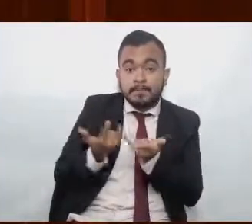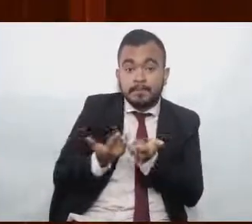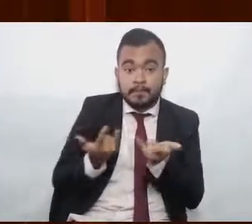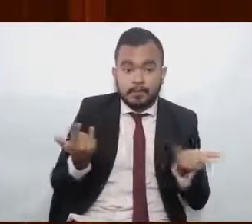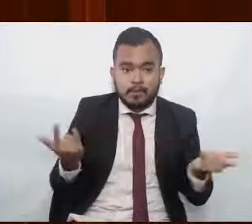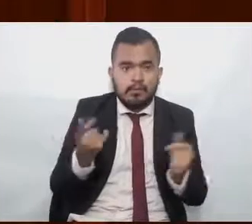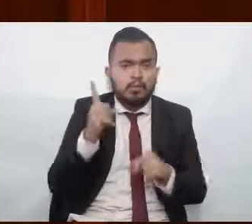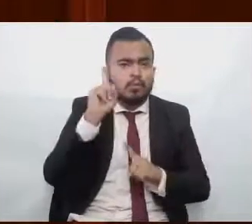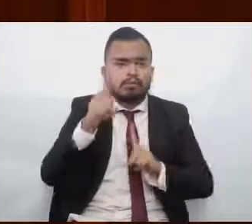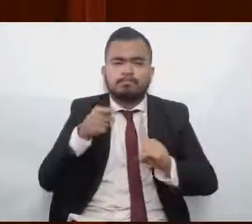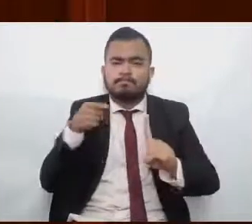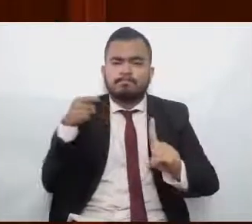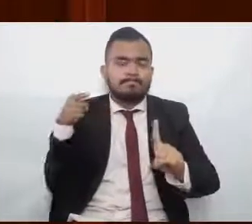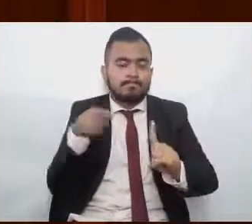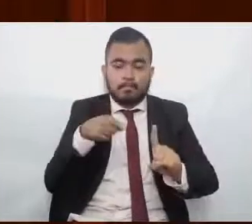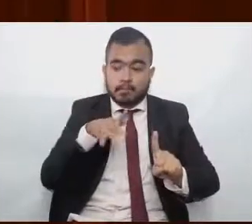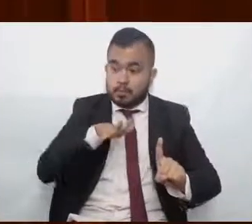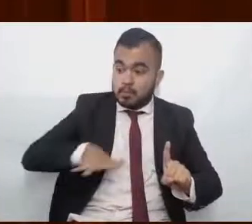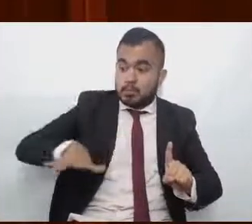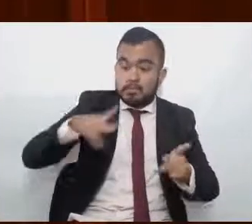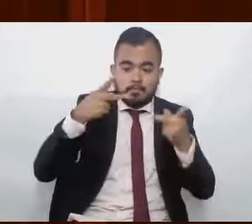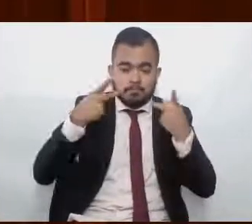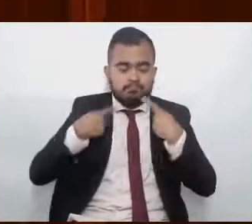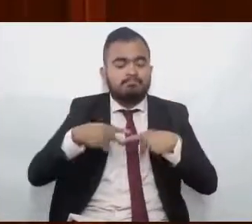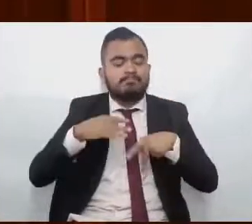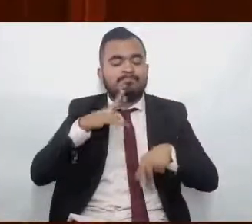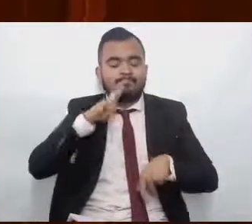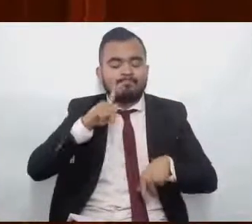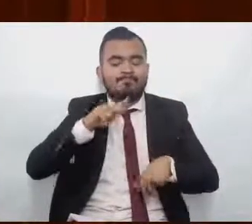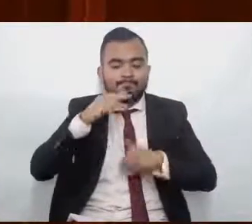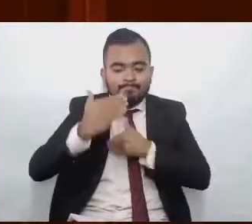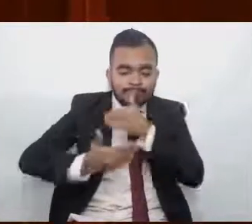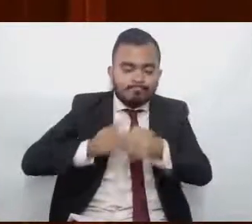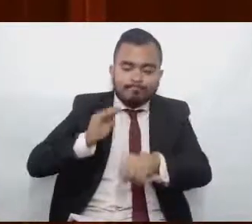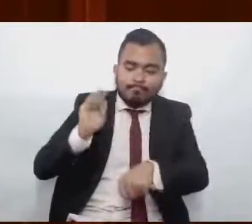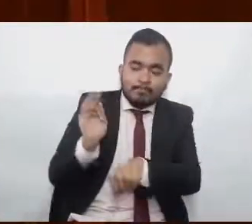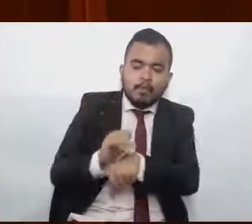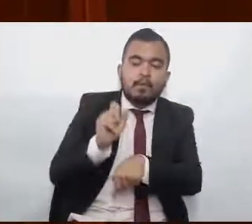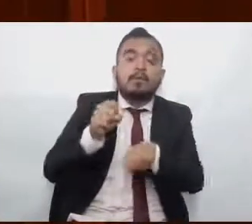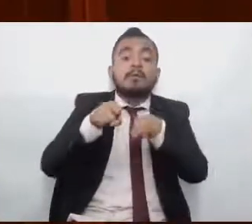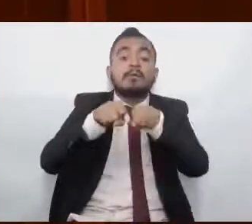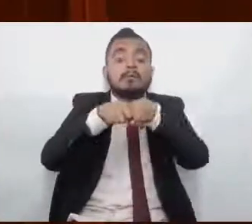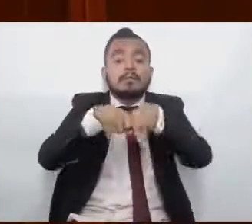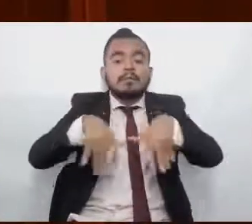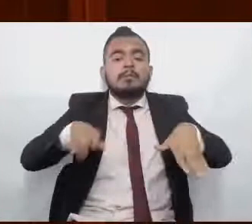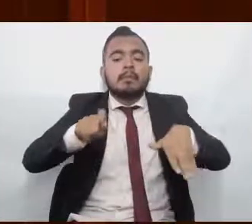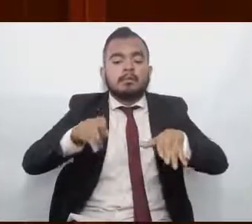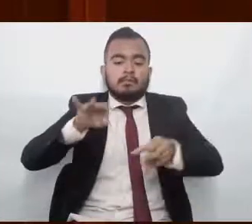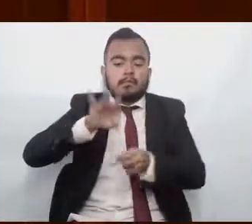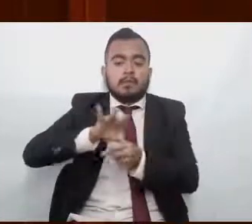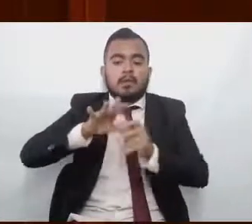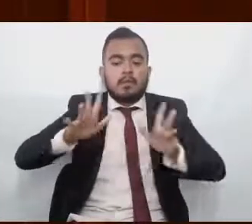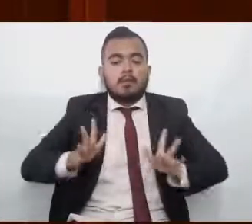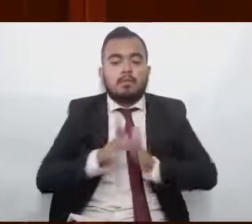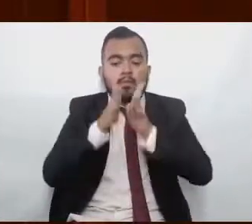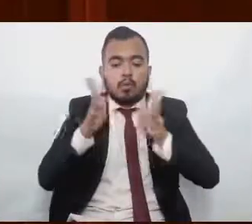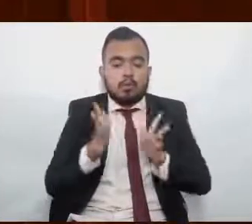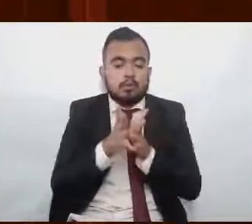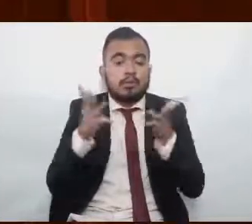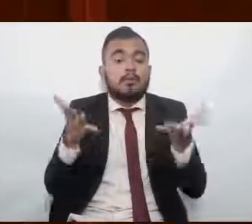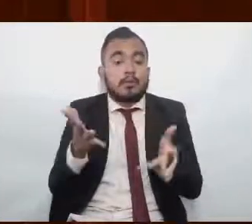el sistema en el que vivimos todos y por el cual estamos aquí, que es el sistema democrático, incluso el de partidos políticos.